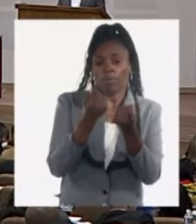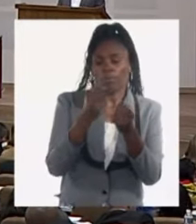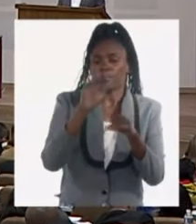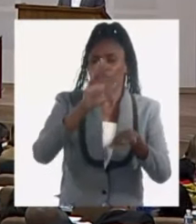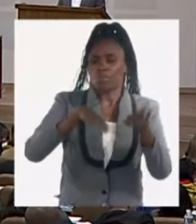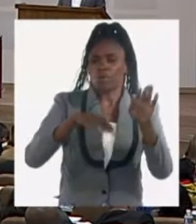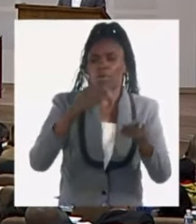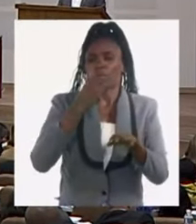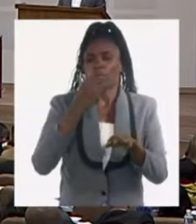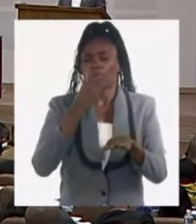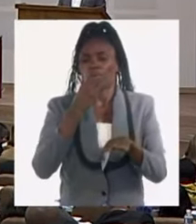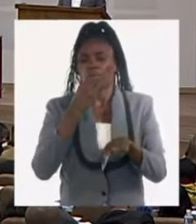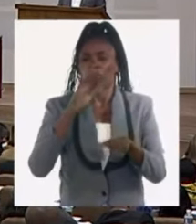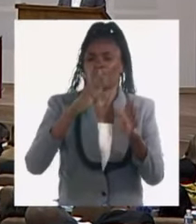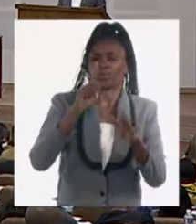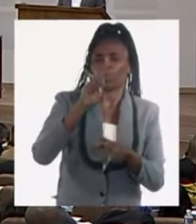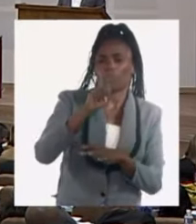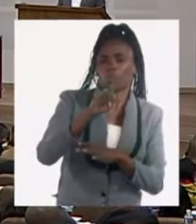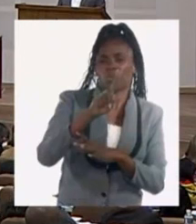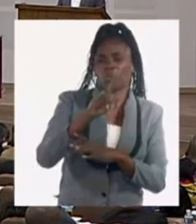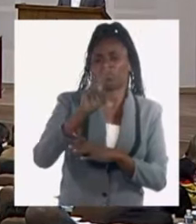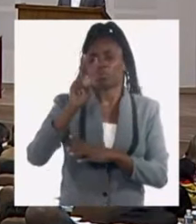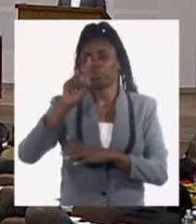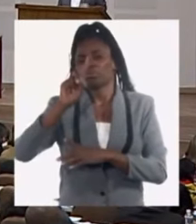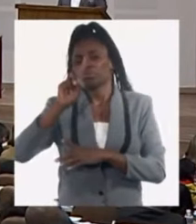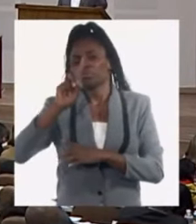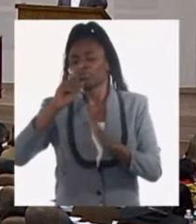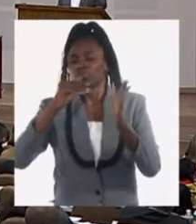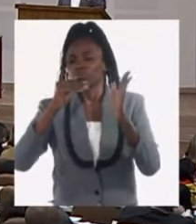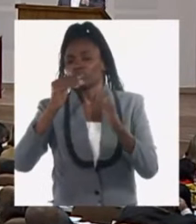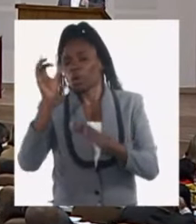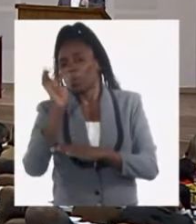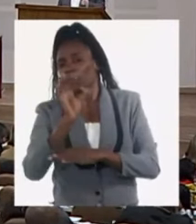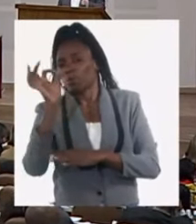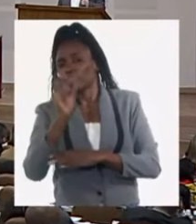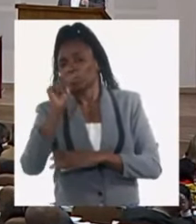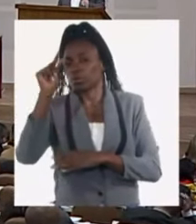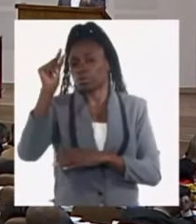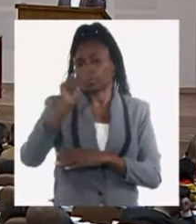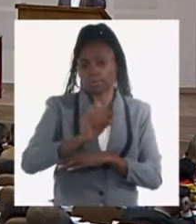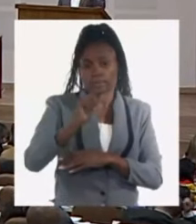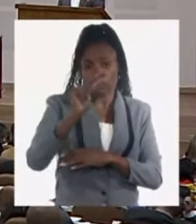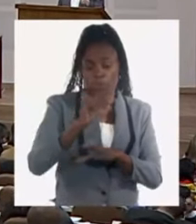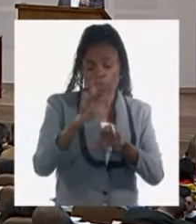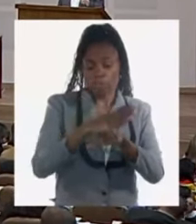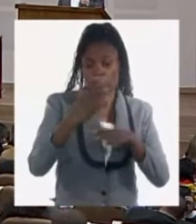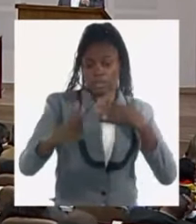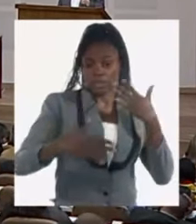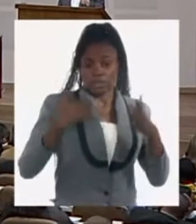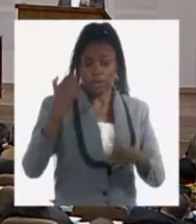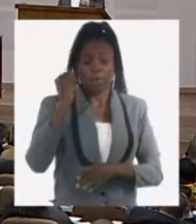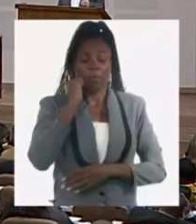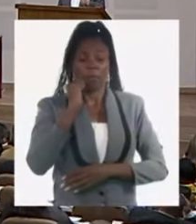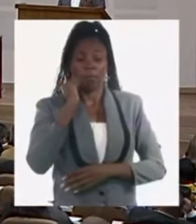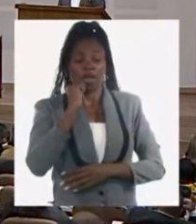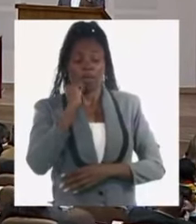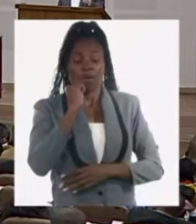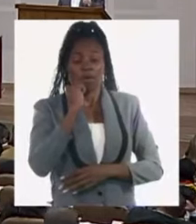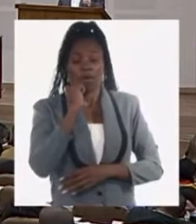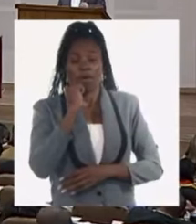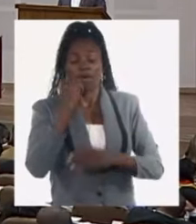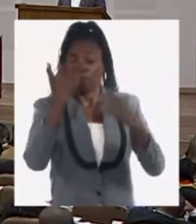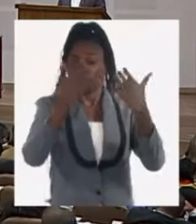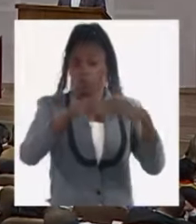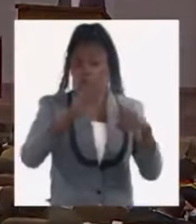pudiera moverse en el entorno entre un 1% y un 2% con disminución de niveles de actividad sobre todo en la actividad primaria las